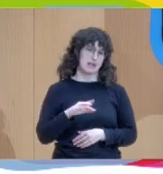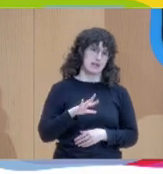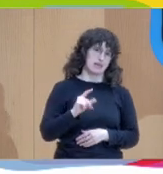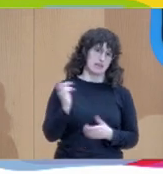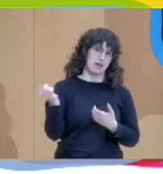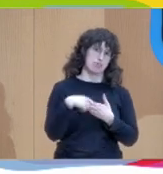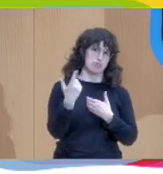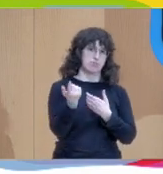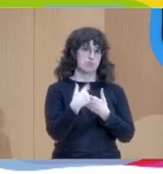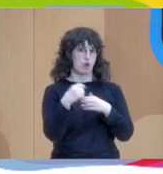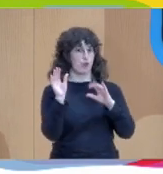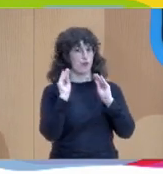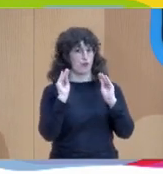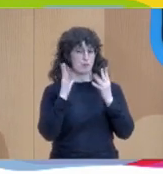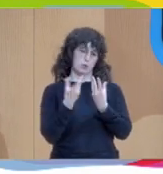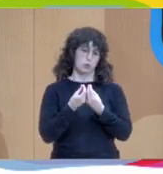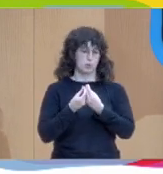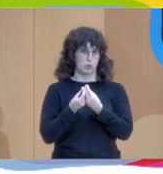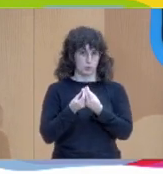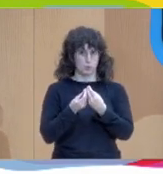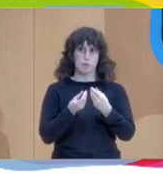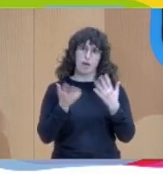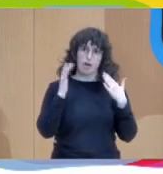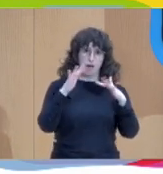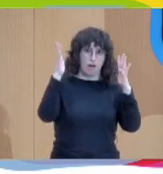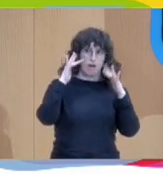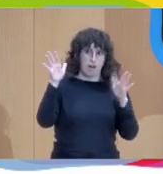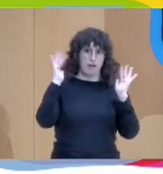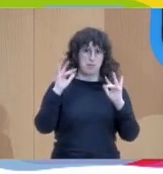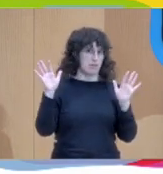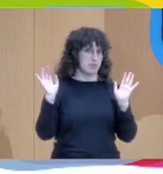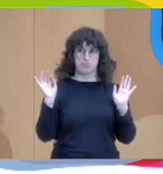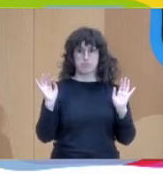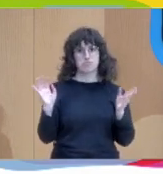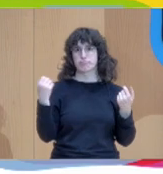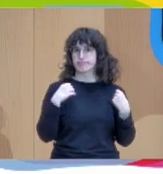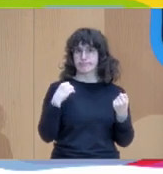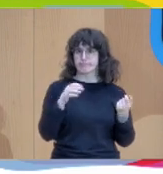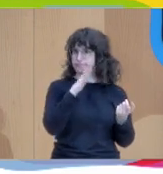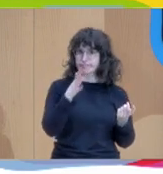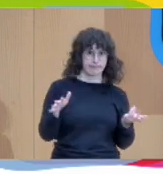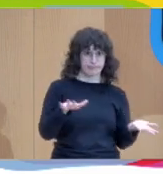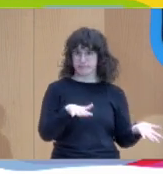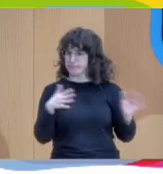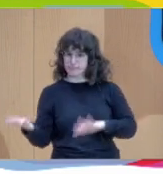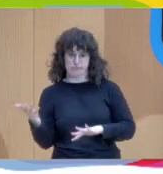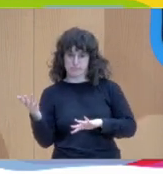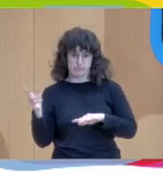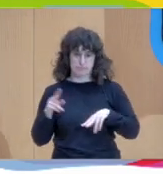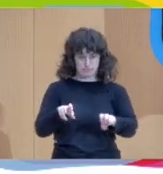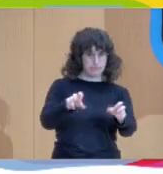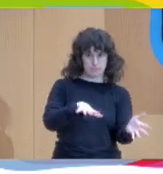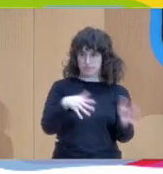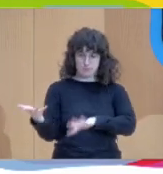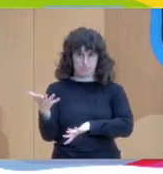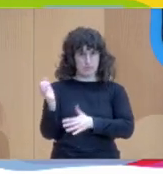porque para mí han sido muy inspiradores. Ya desde el primer momento están implementando esta forma de trabajar en su servicio.